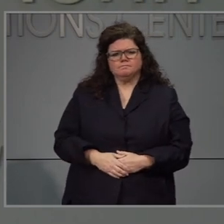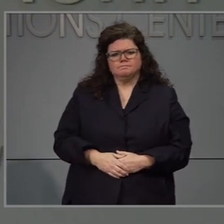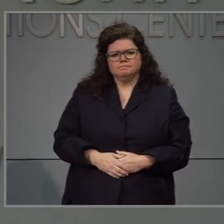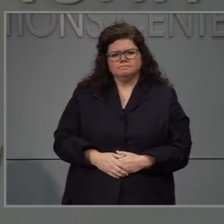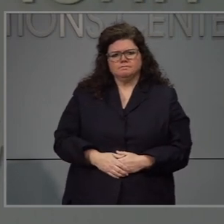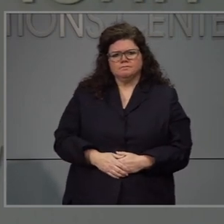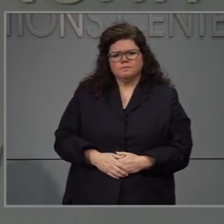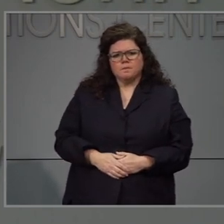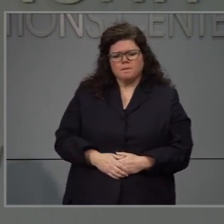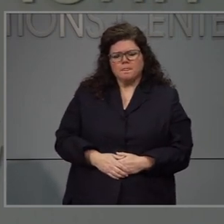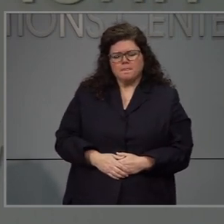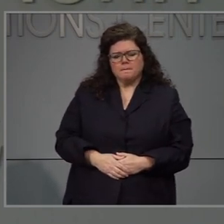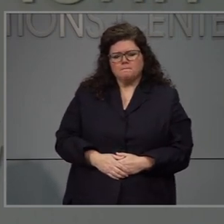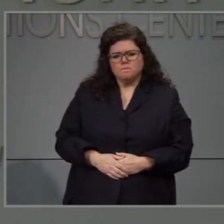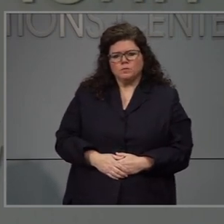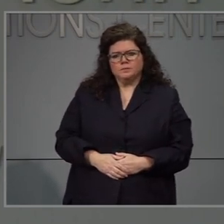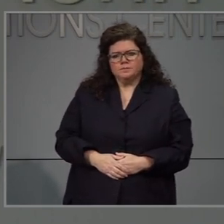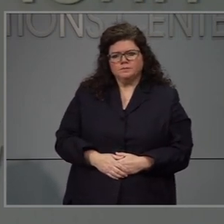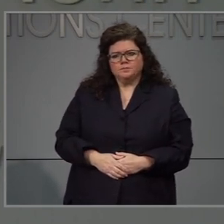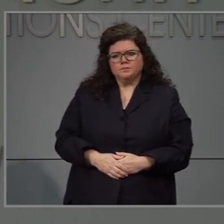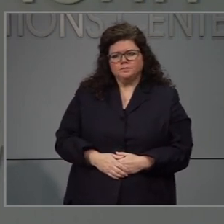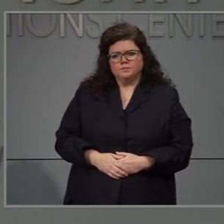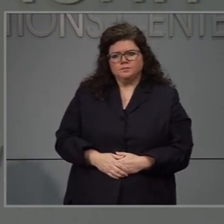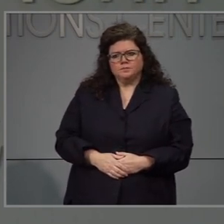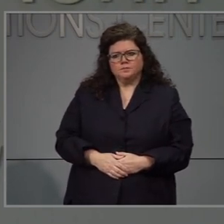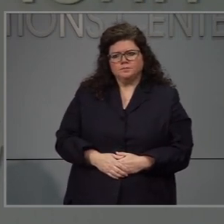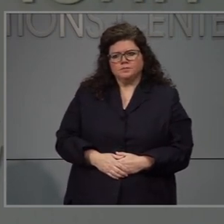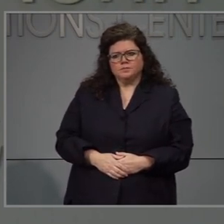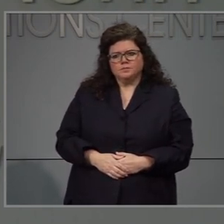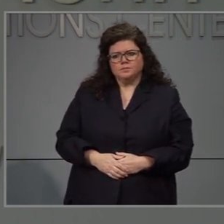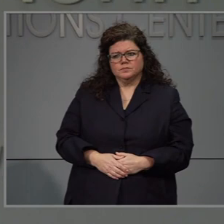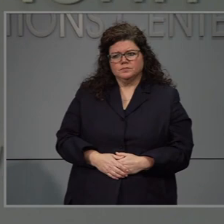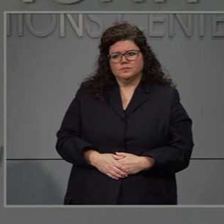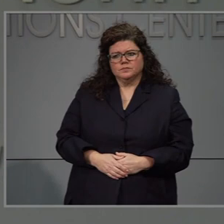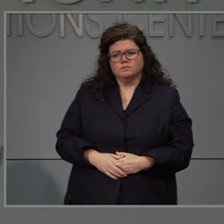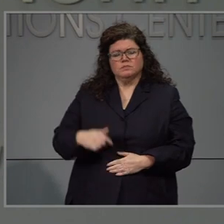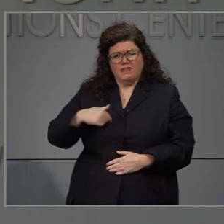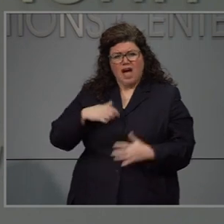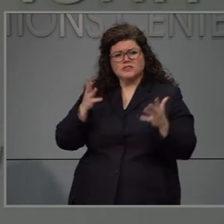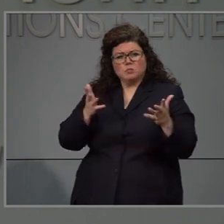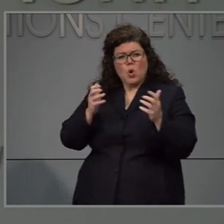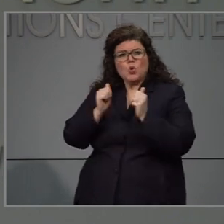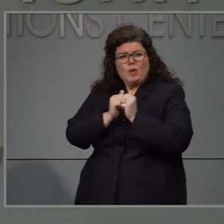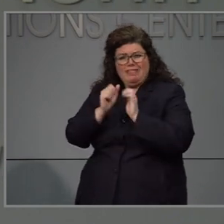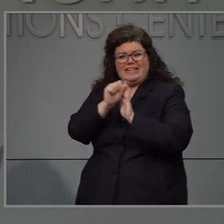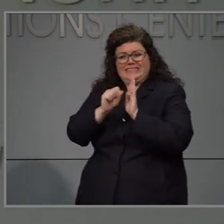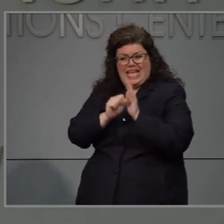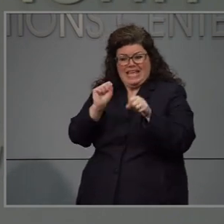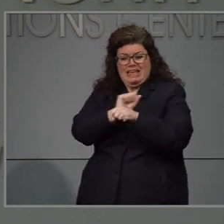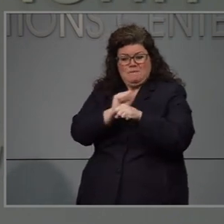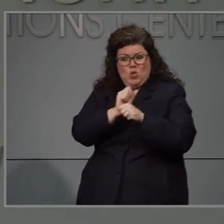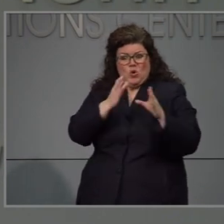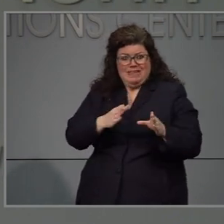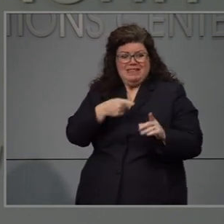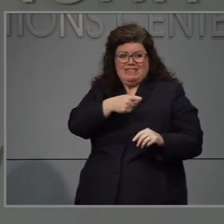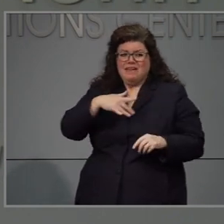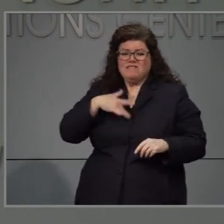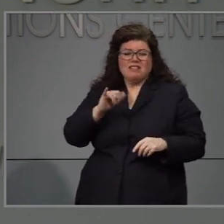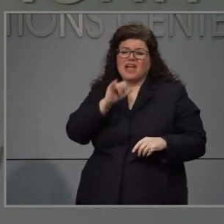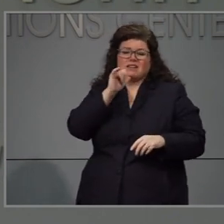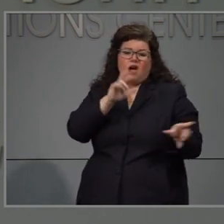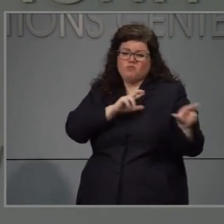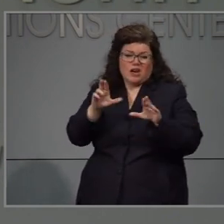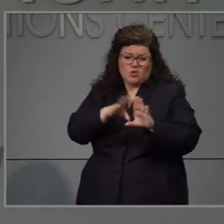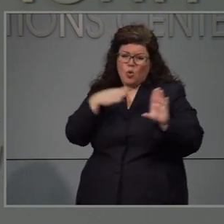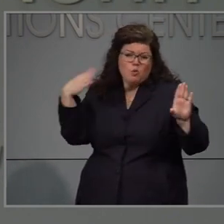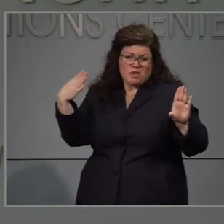personas y muchos creen de hecho hable con una pareja. Que es un empleado del estado ellos piensan que es